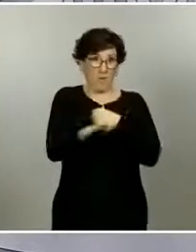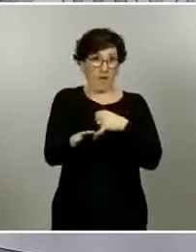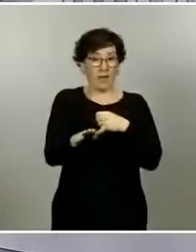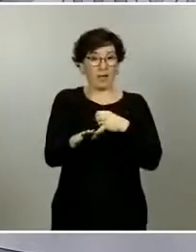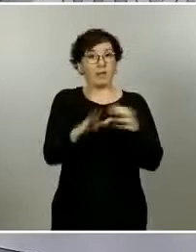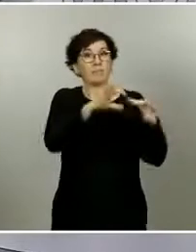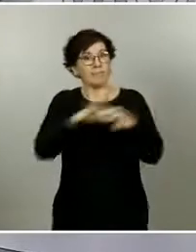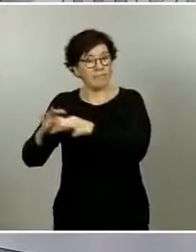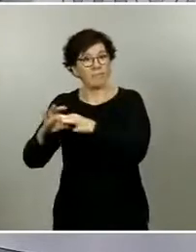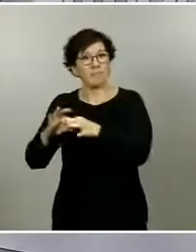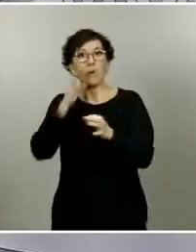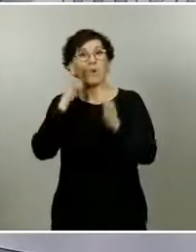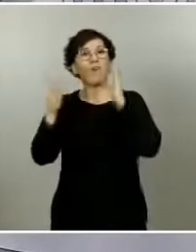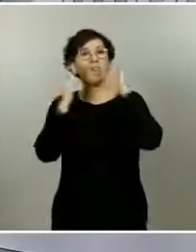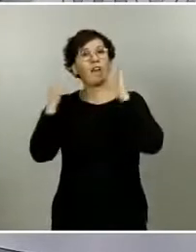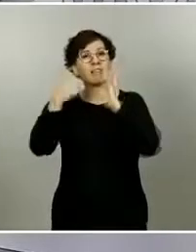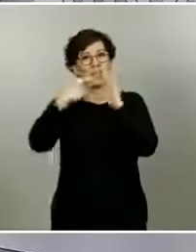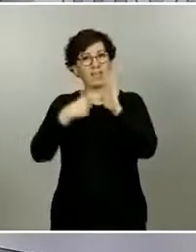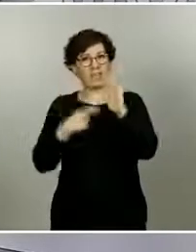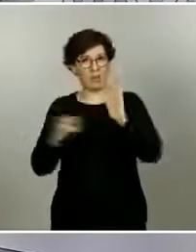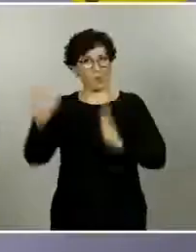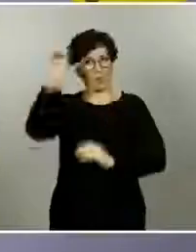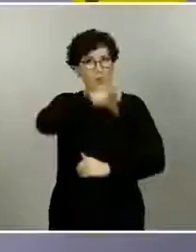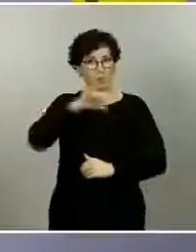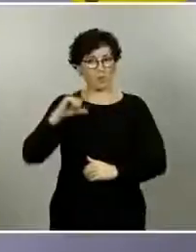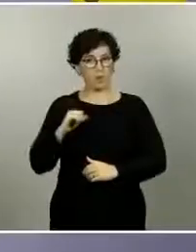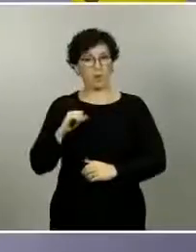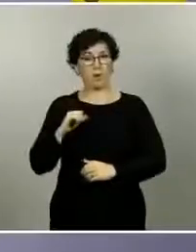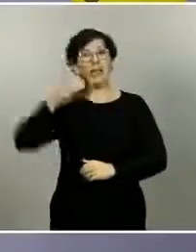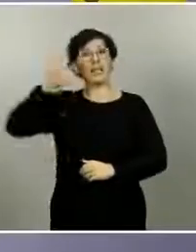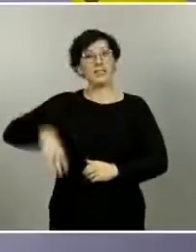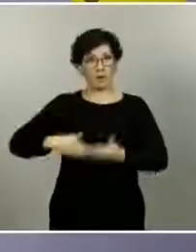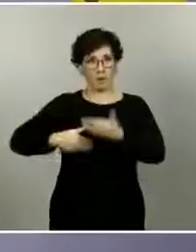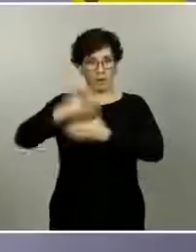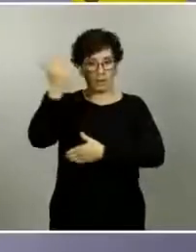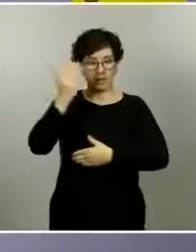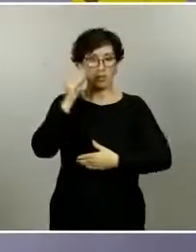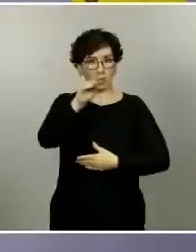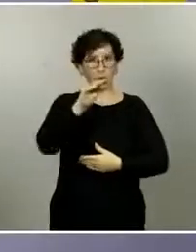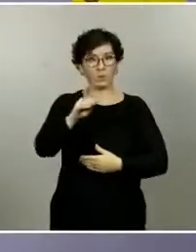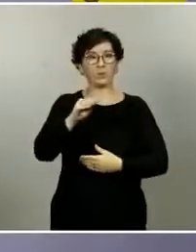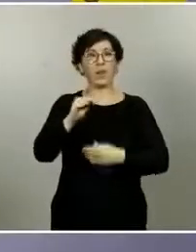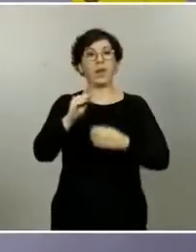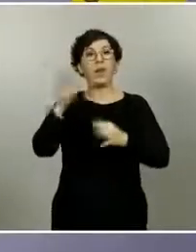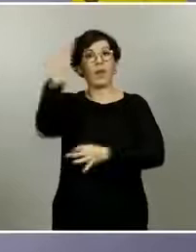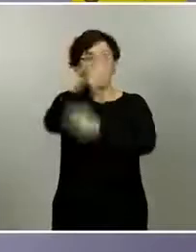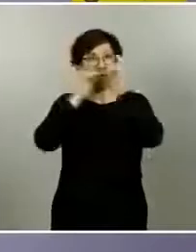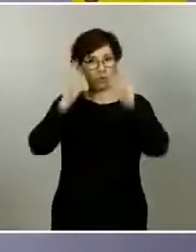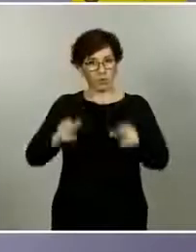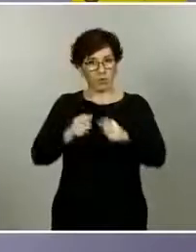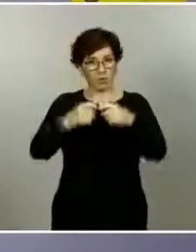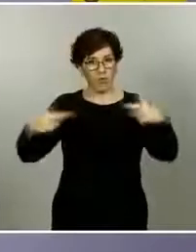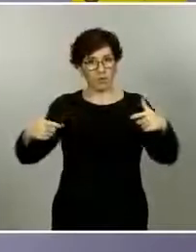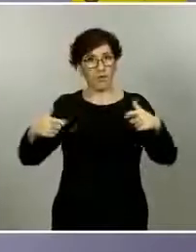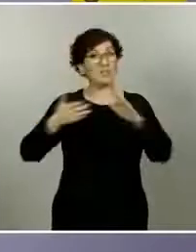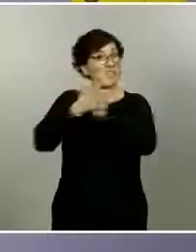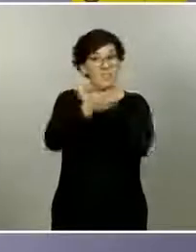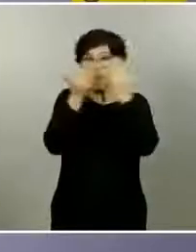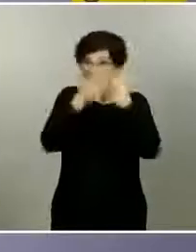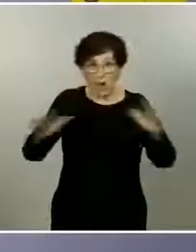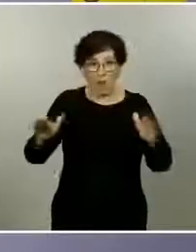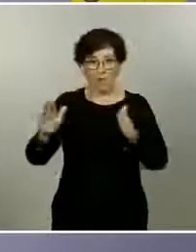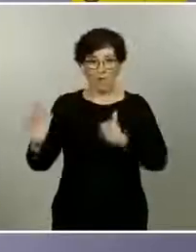desescalada en las comunidades autónomas? Cataluña Press pregunta, los datos de fallecidos han aumentado. ¿Tendremos fluctuaciones, incluso